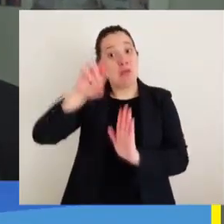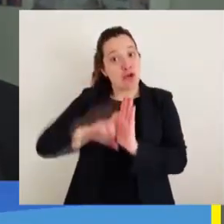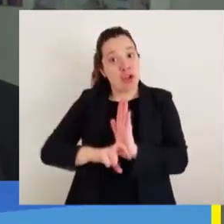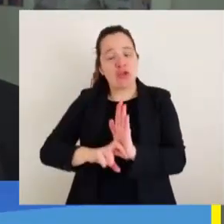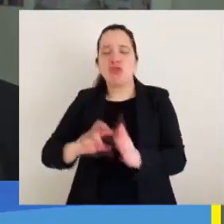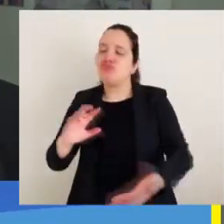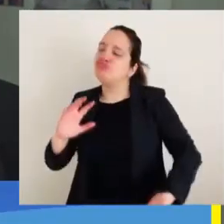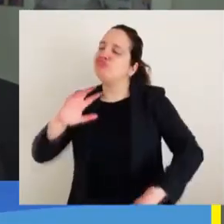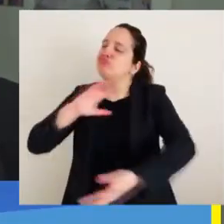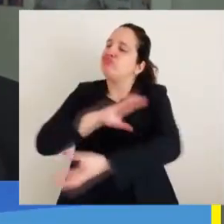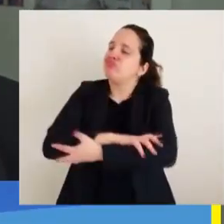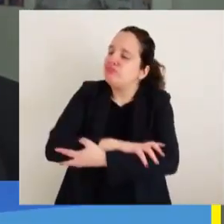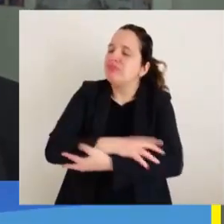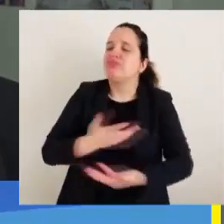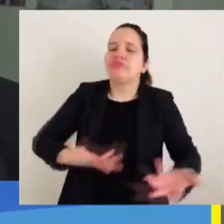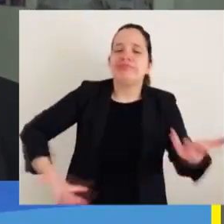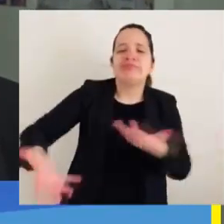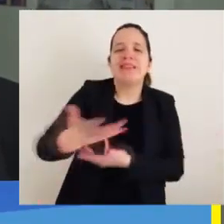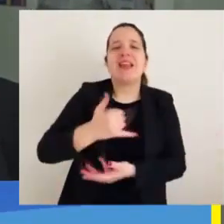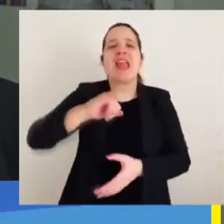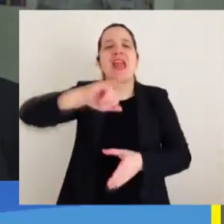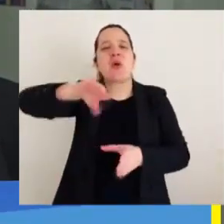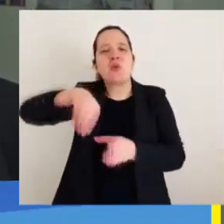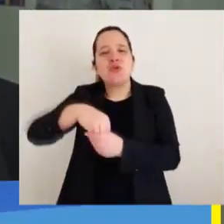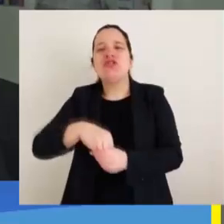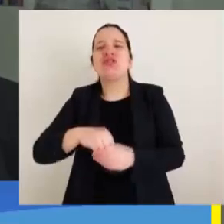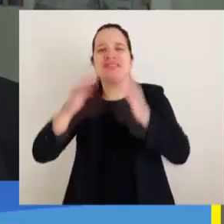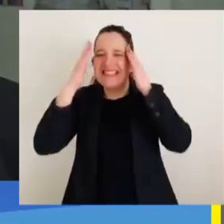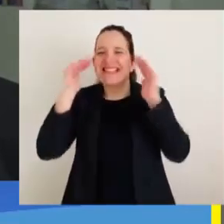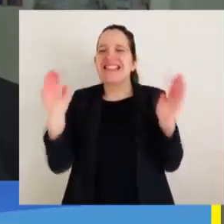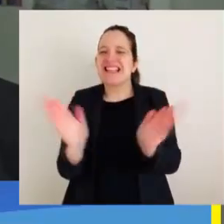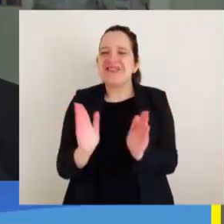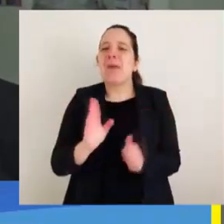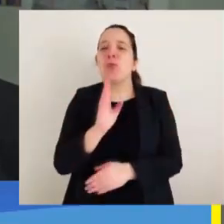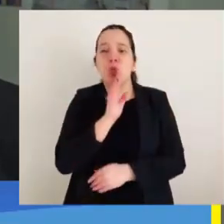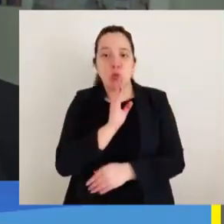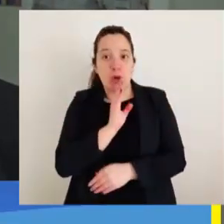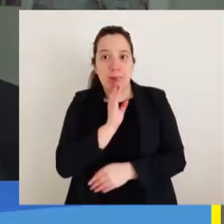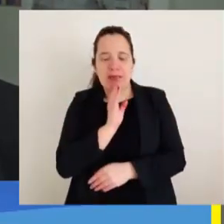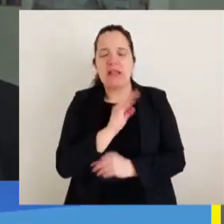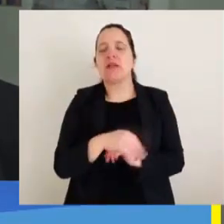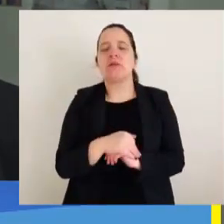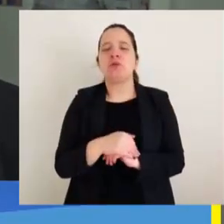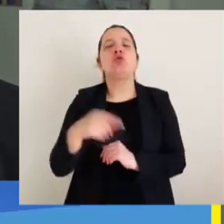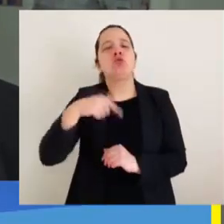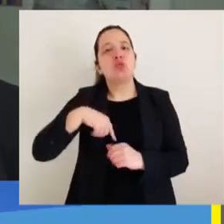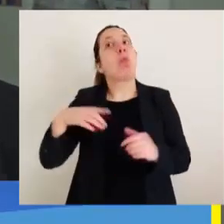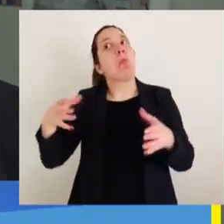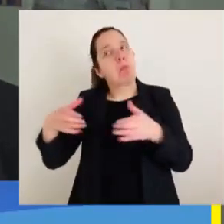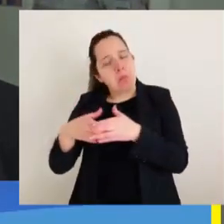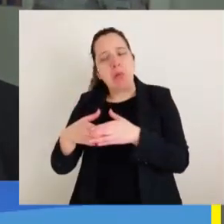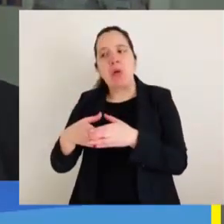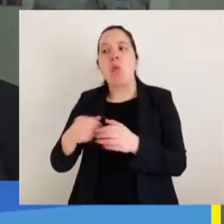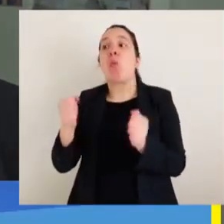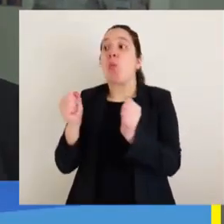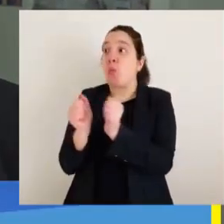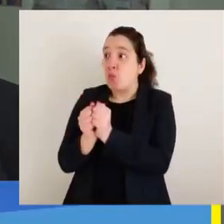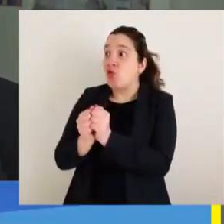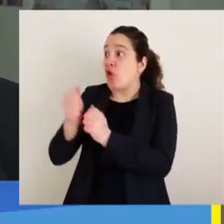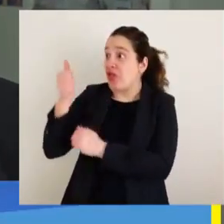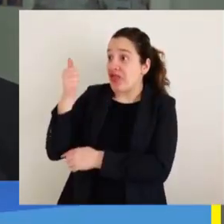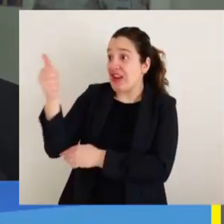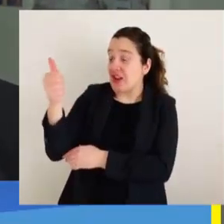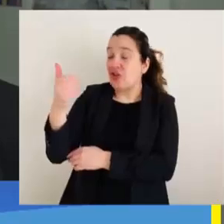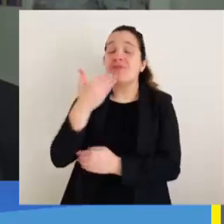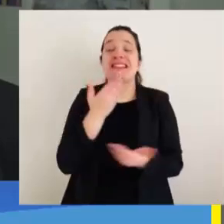co-construyendo, digamos, un espacio inclusivo para el CESFAM Tugapel, lo analizamos con, digamos, con la dirección y con el director.